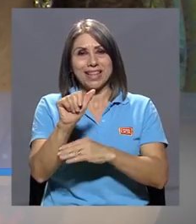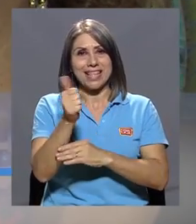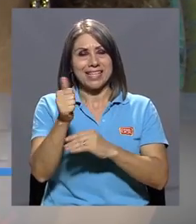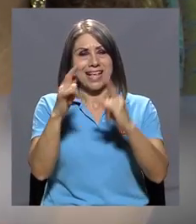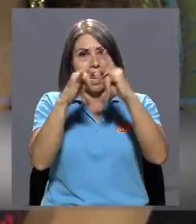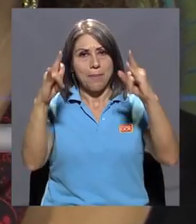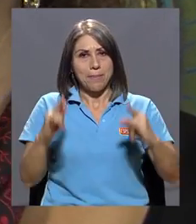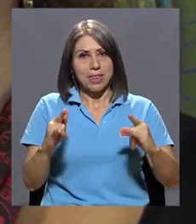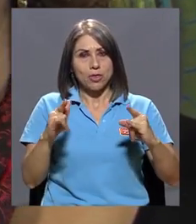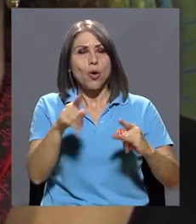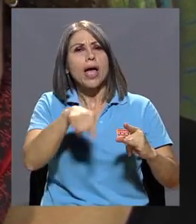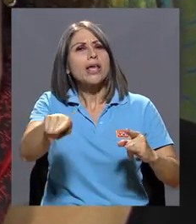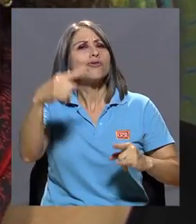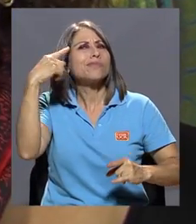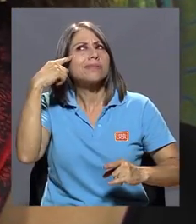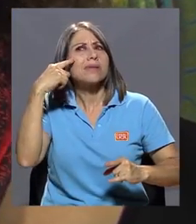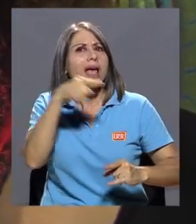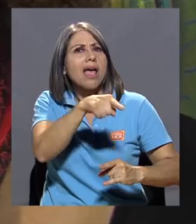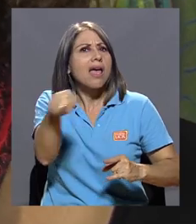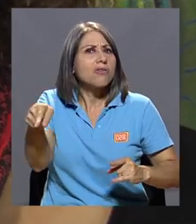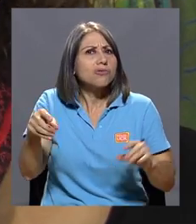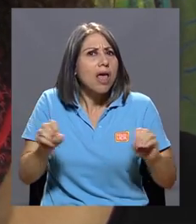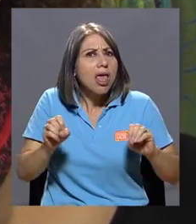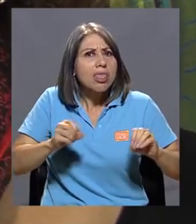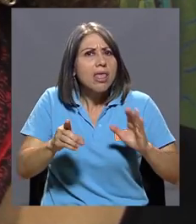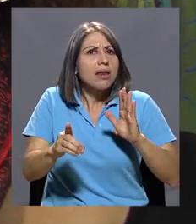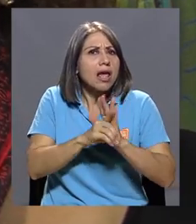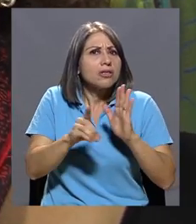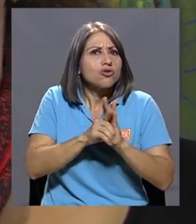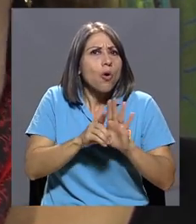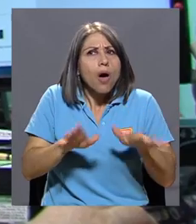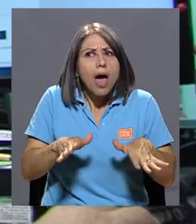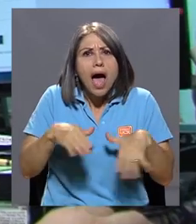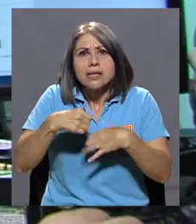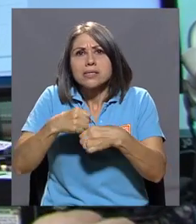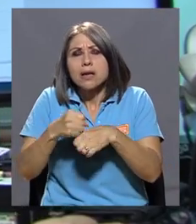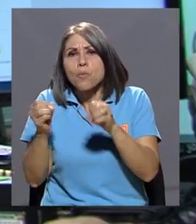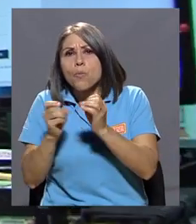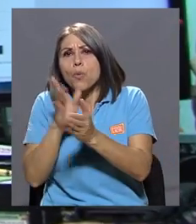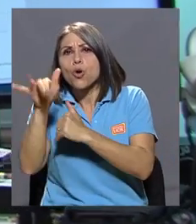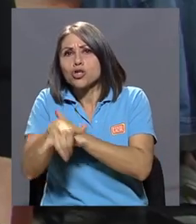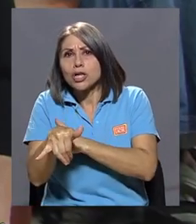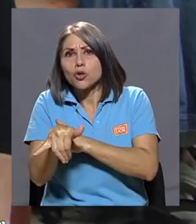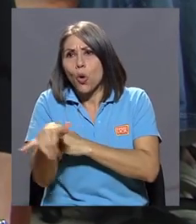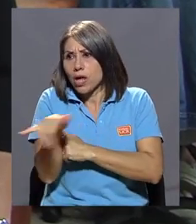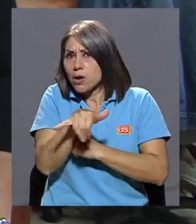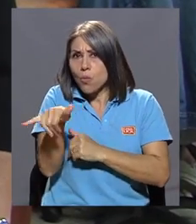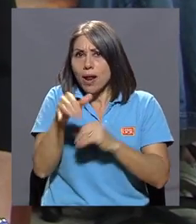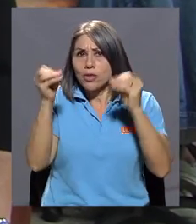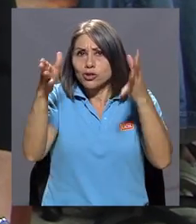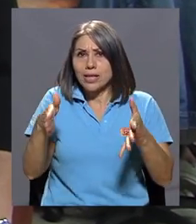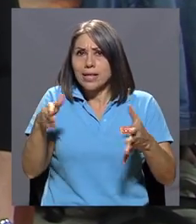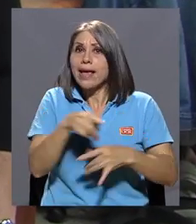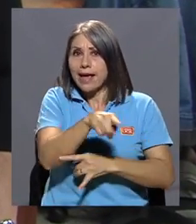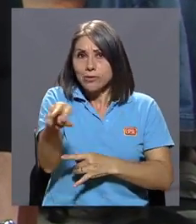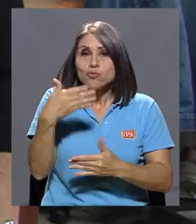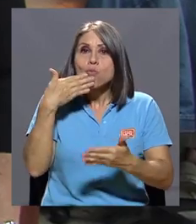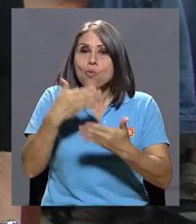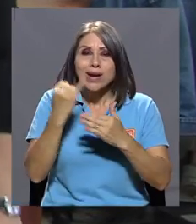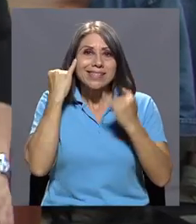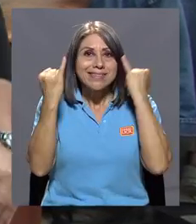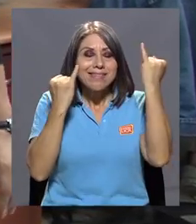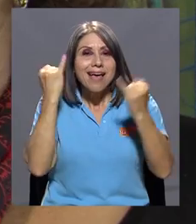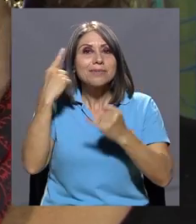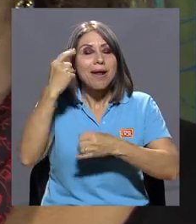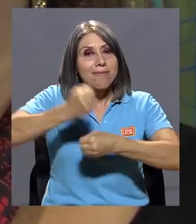ellos expresaban que por qué ellos no tenían derecho o posibilidades de formular un proyecto como un docente, que ellos tenían buenas ideas para trabajar en las